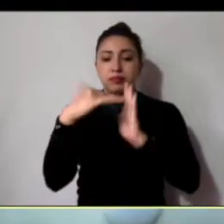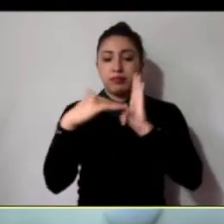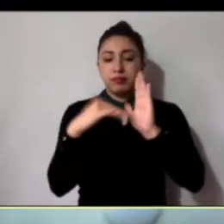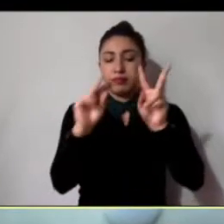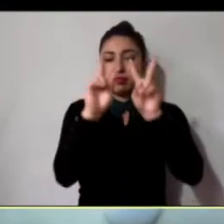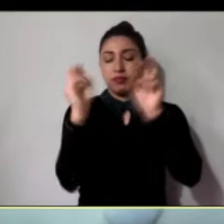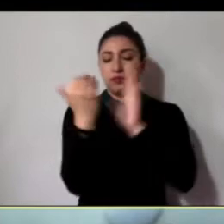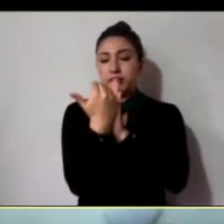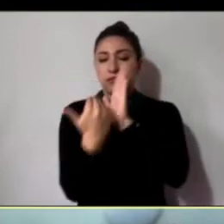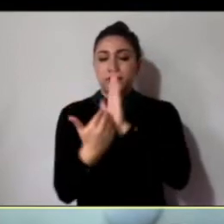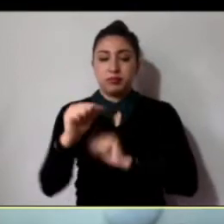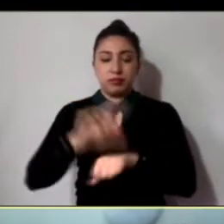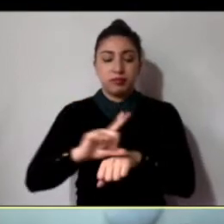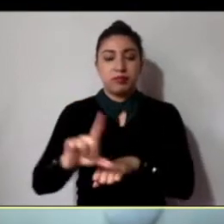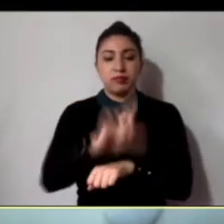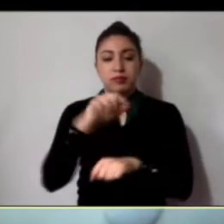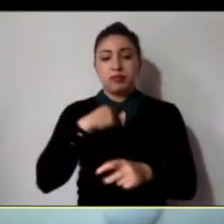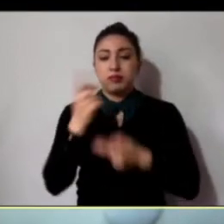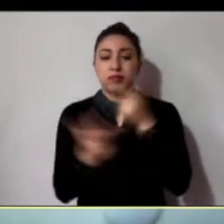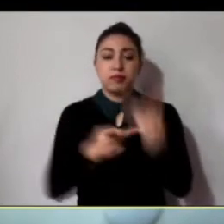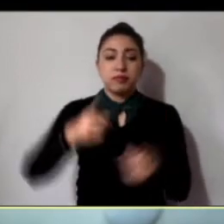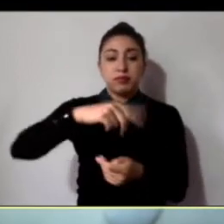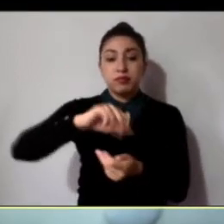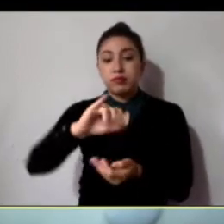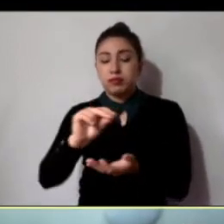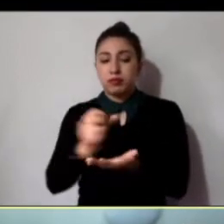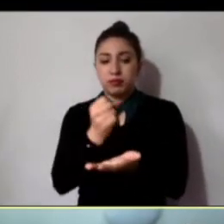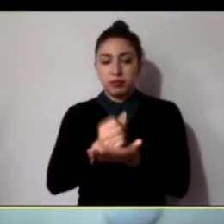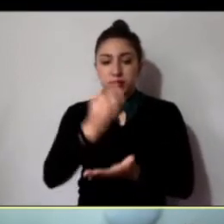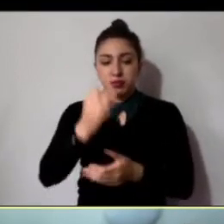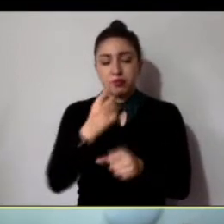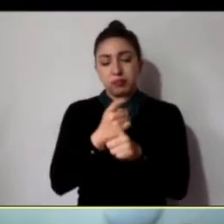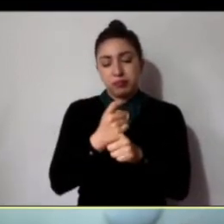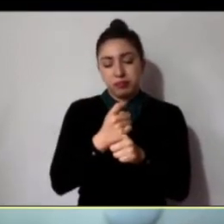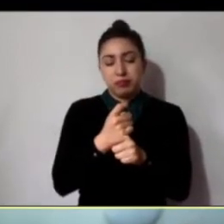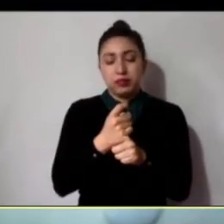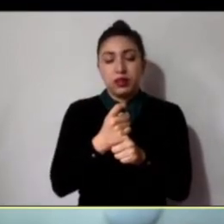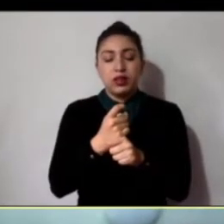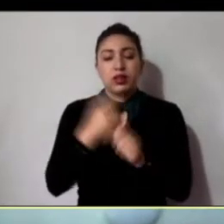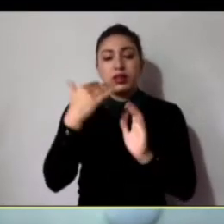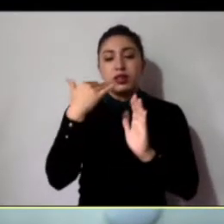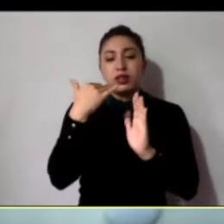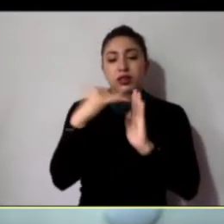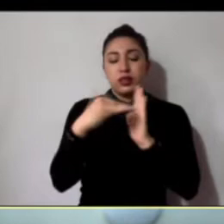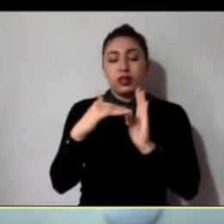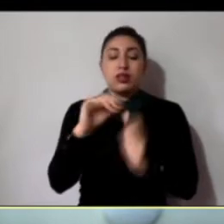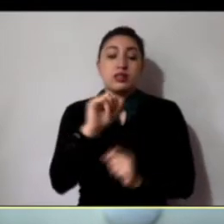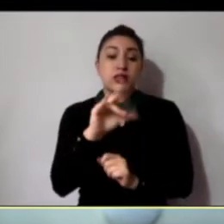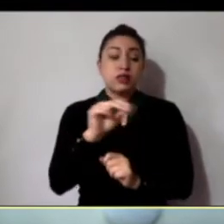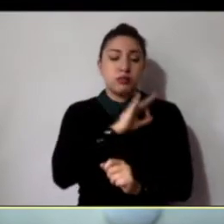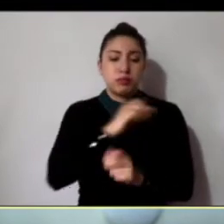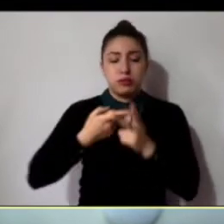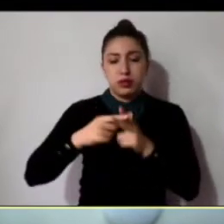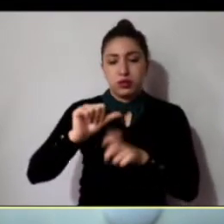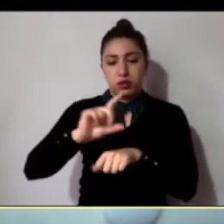día y consultaré su aprobación. Como punto número uno, tenemos la lectura de asistencia y declaración de quórum.